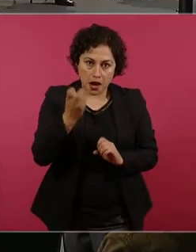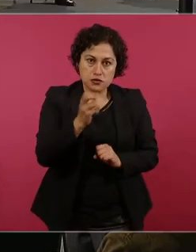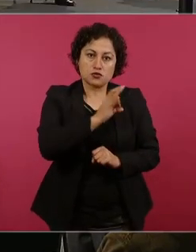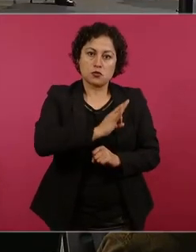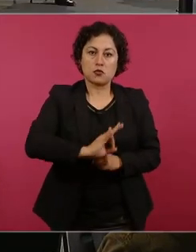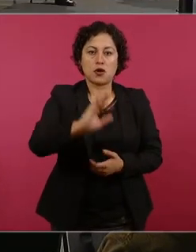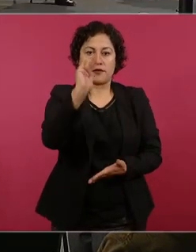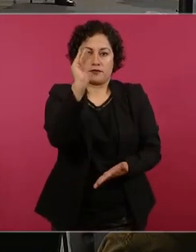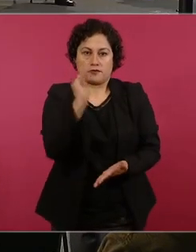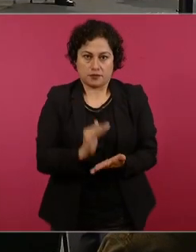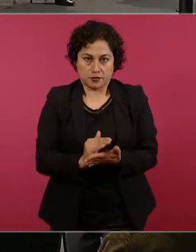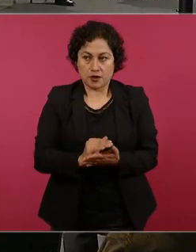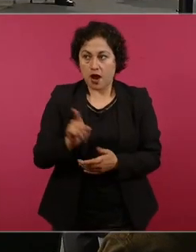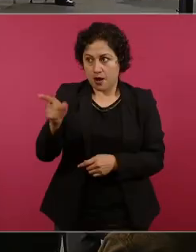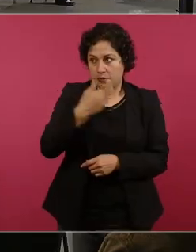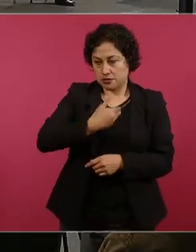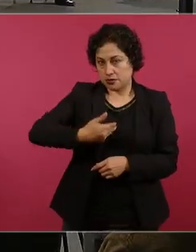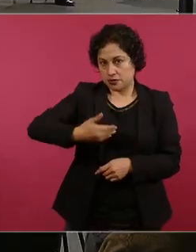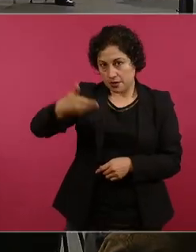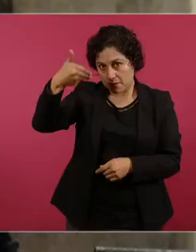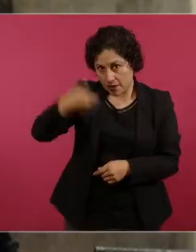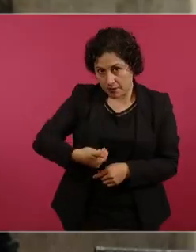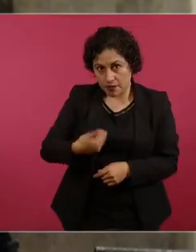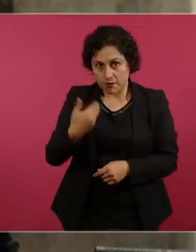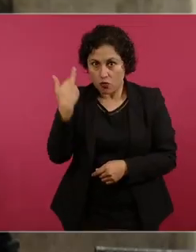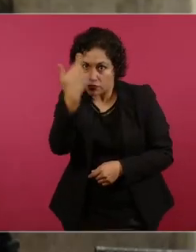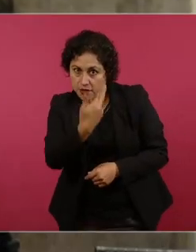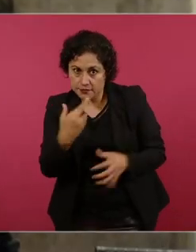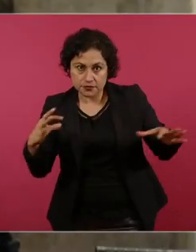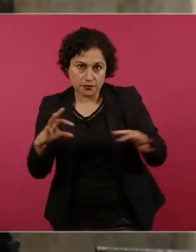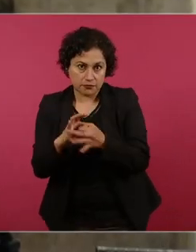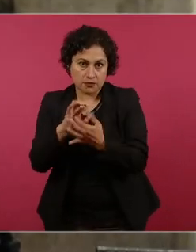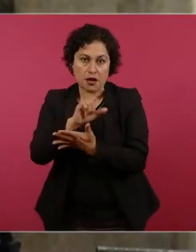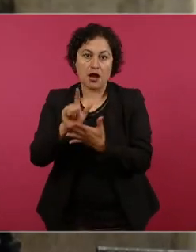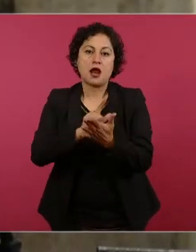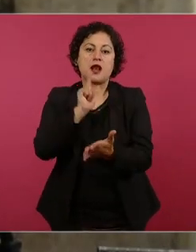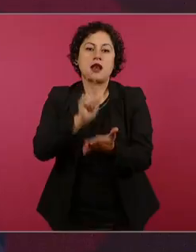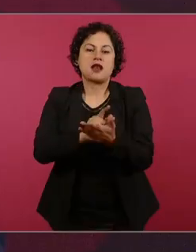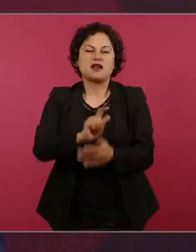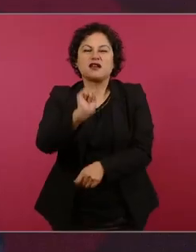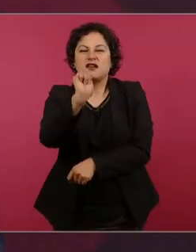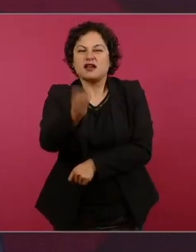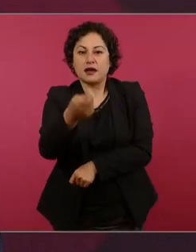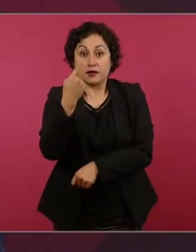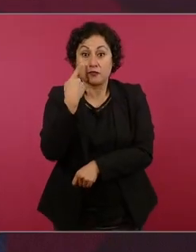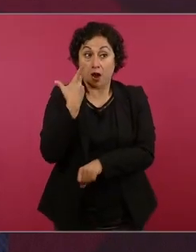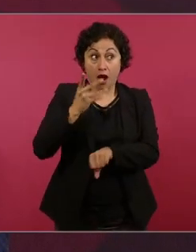una ruta legal que no implica condonación sino un ajuste